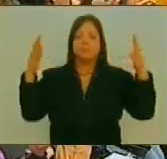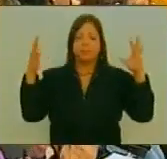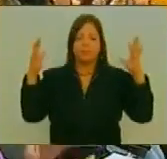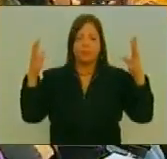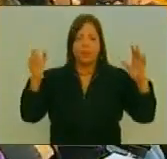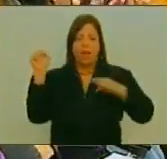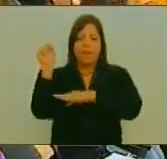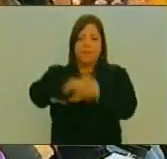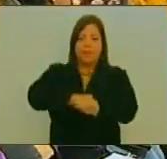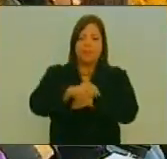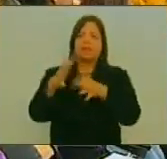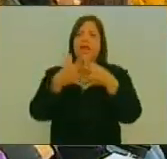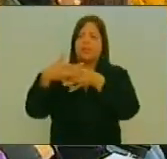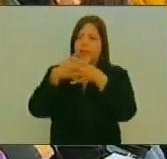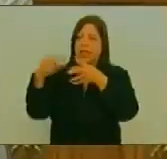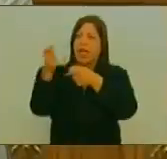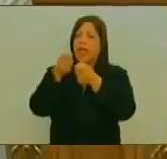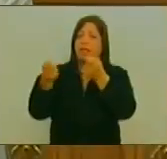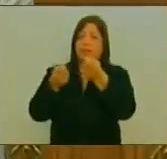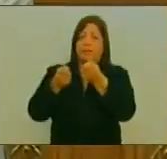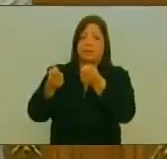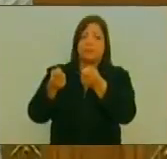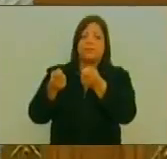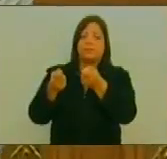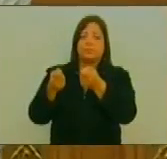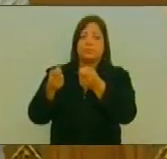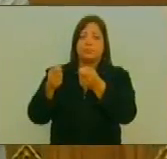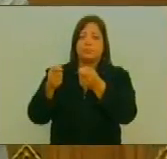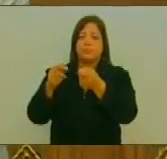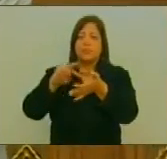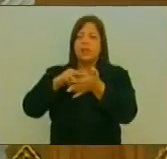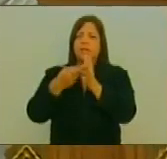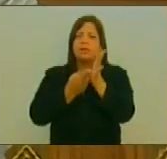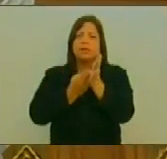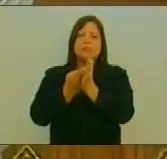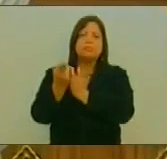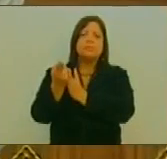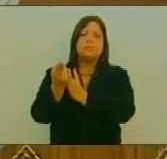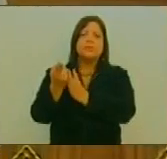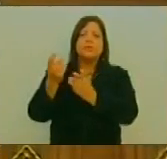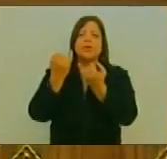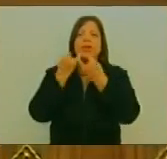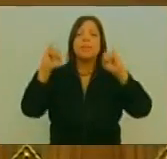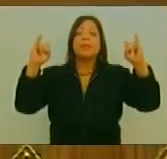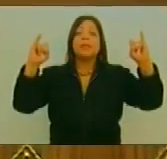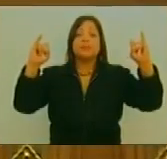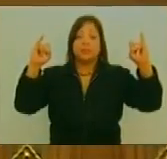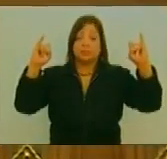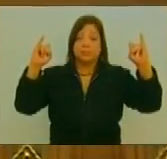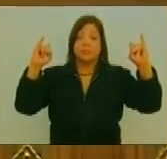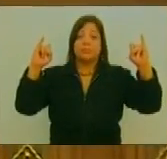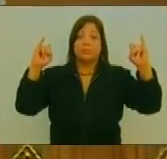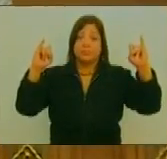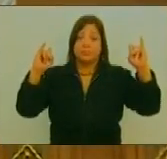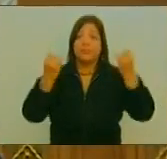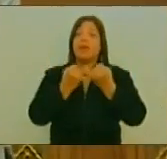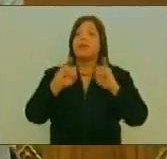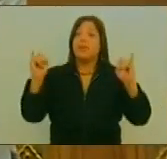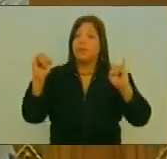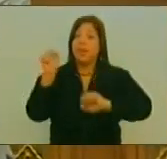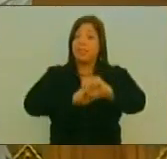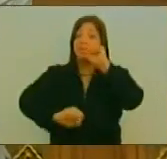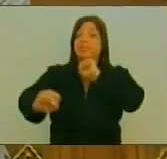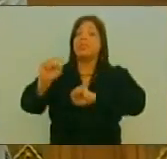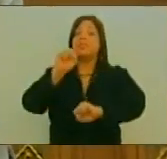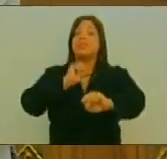Derrotar al imperialismo Porque esa es la garantía De nuestra independencia Es la garantía De la defensa De